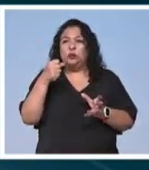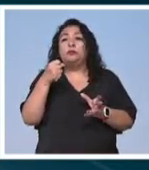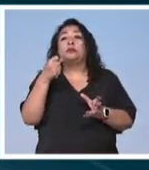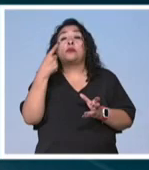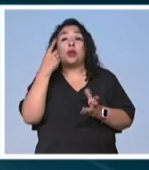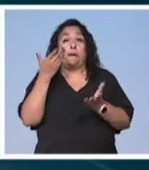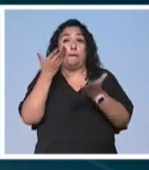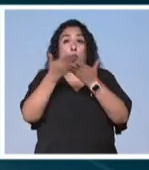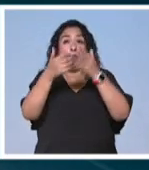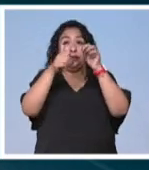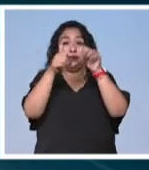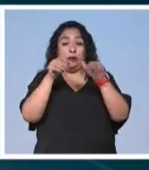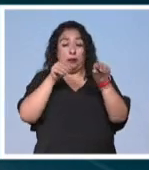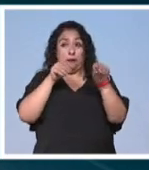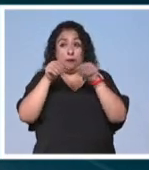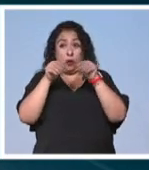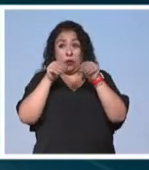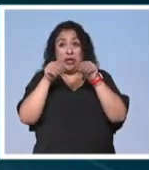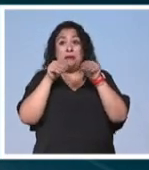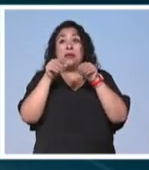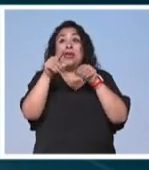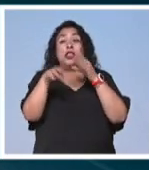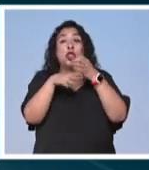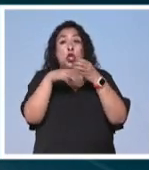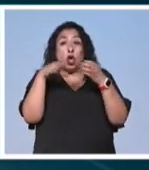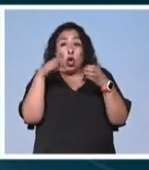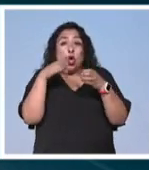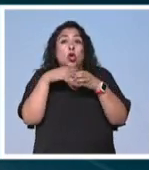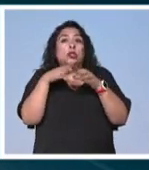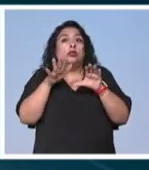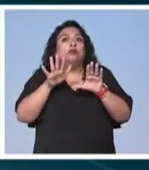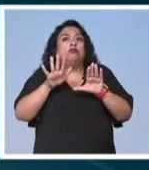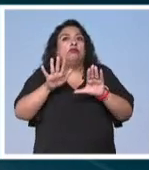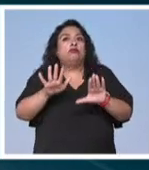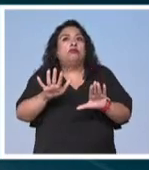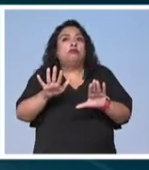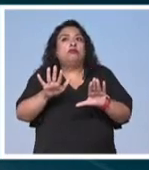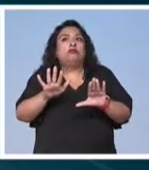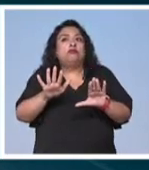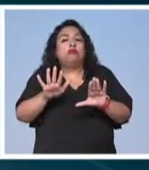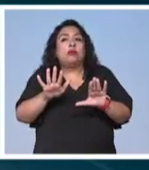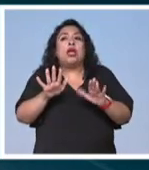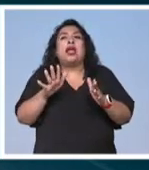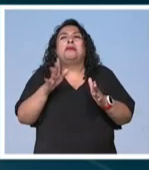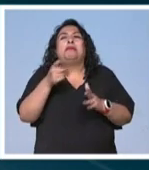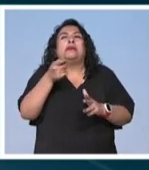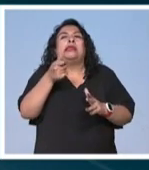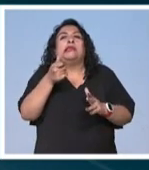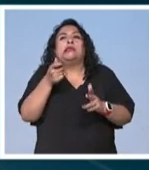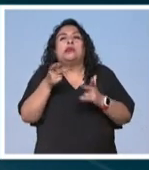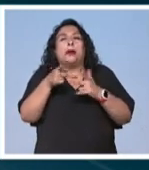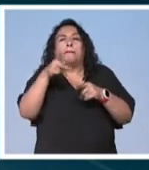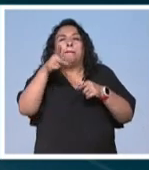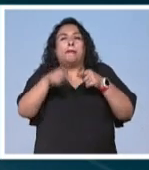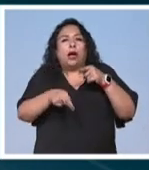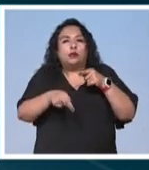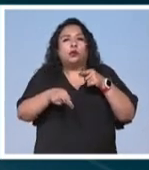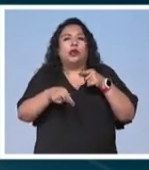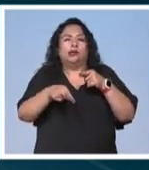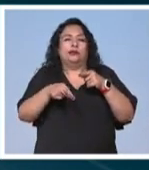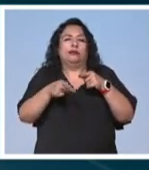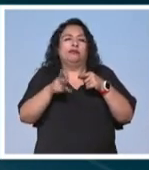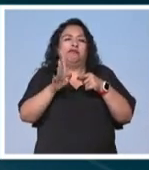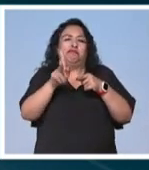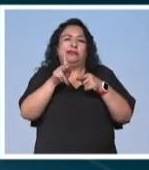propuesta artística el movimiento potencial de los objetos queda en estado de suspensión en una especie de pausa indeterminada